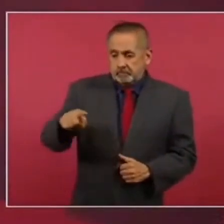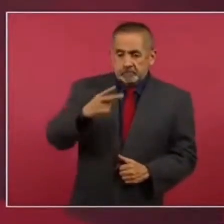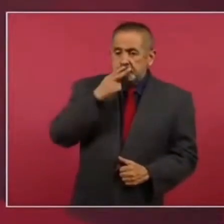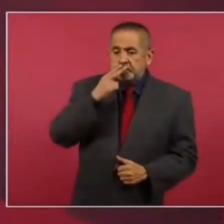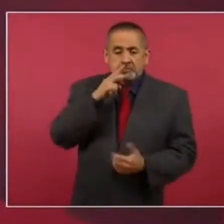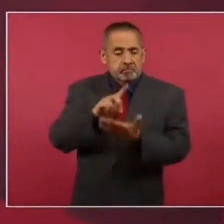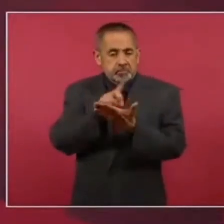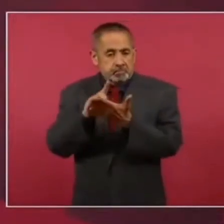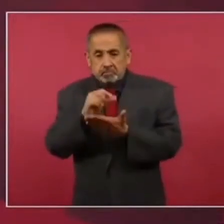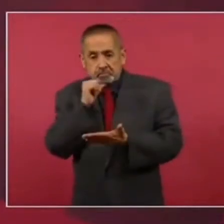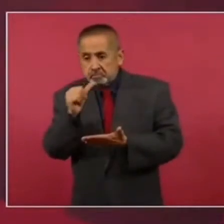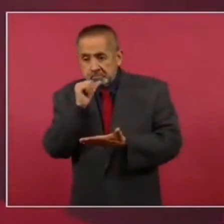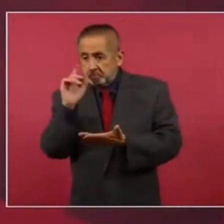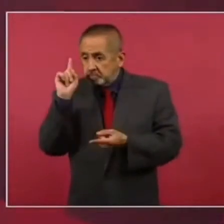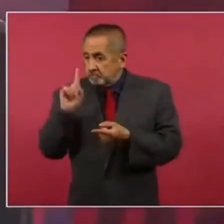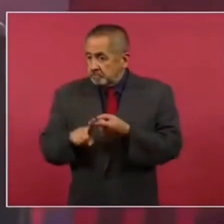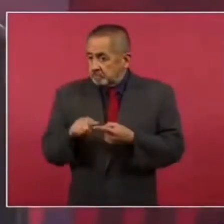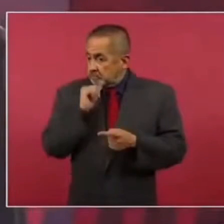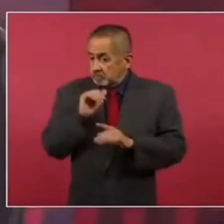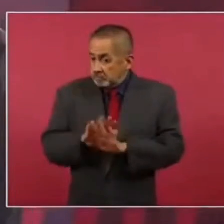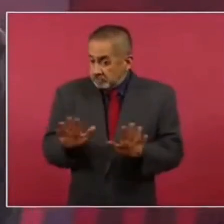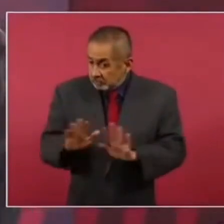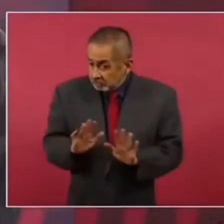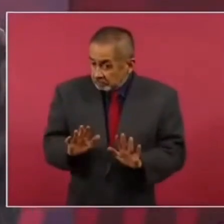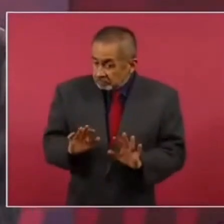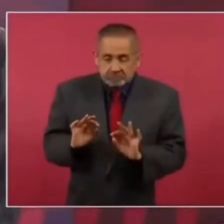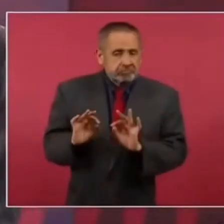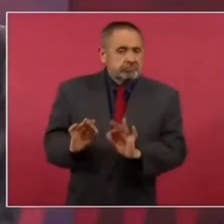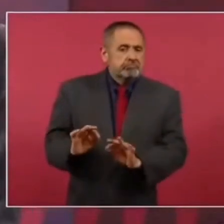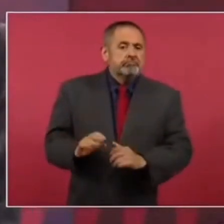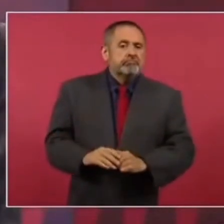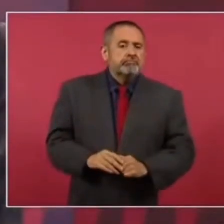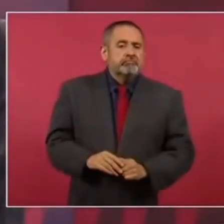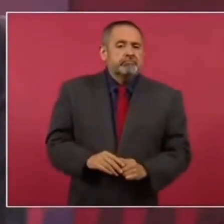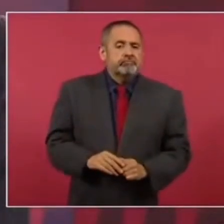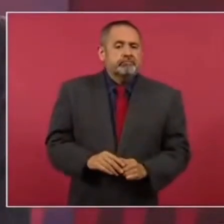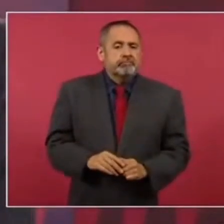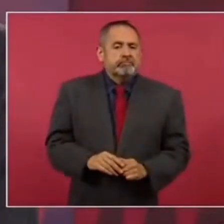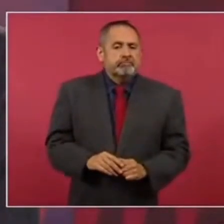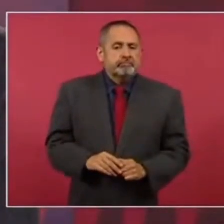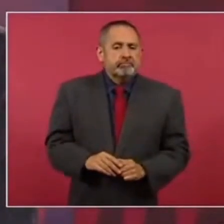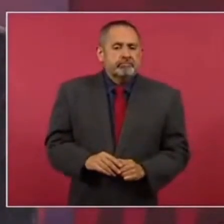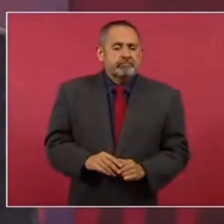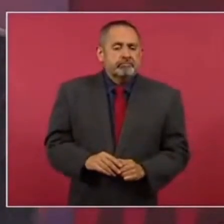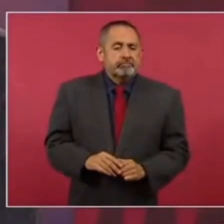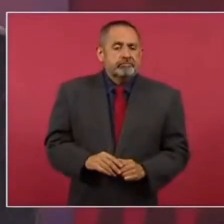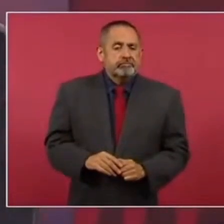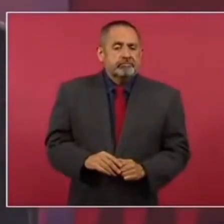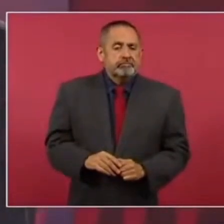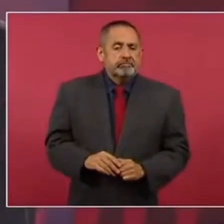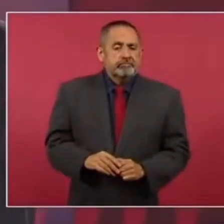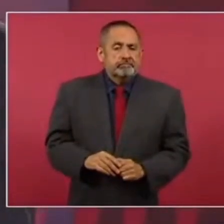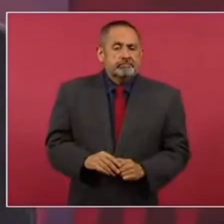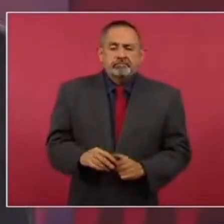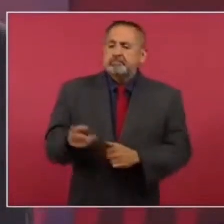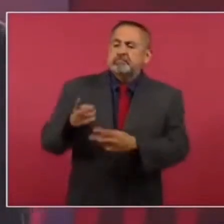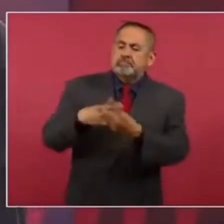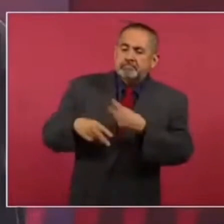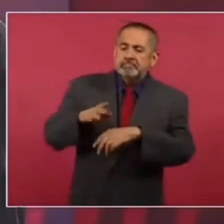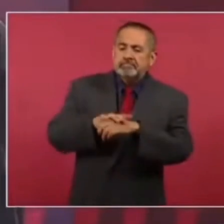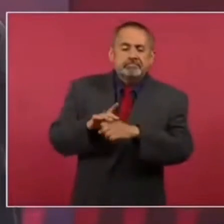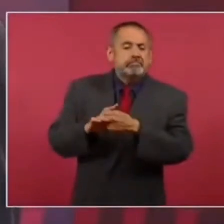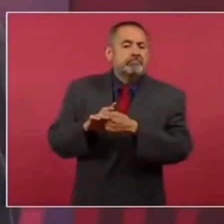no se tienen